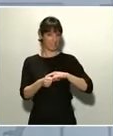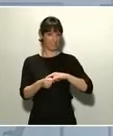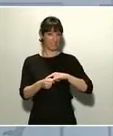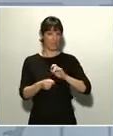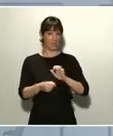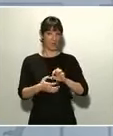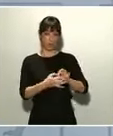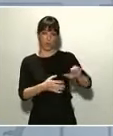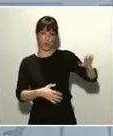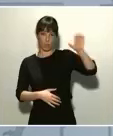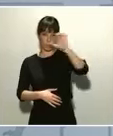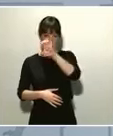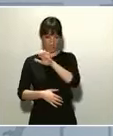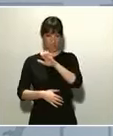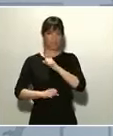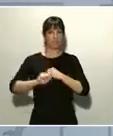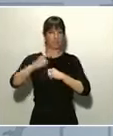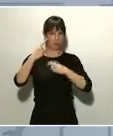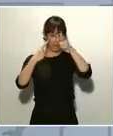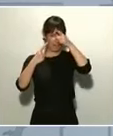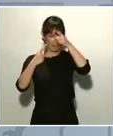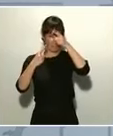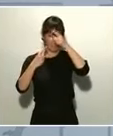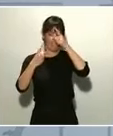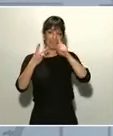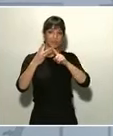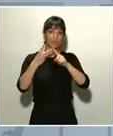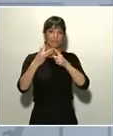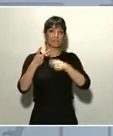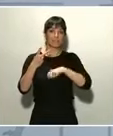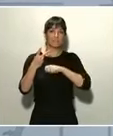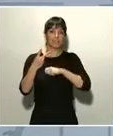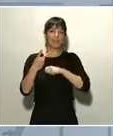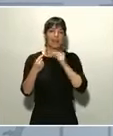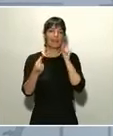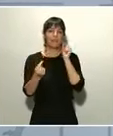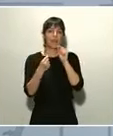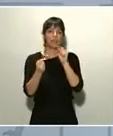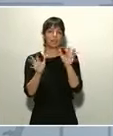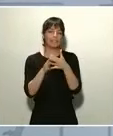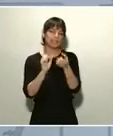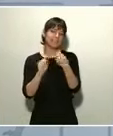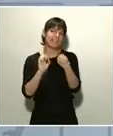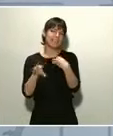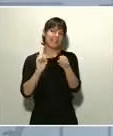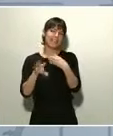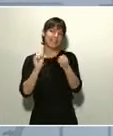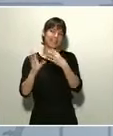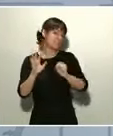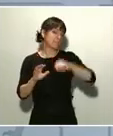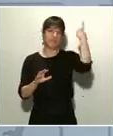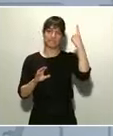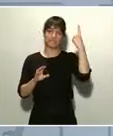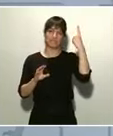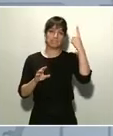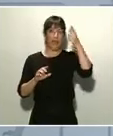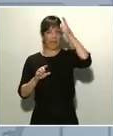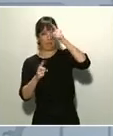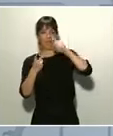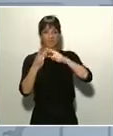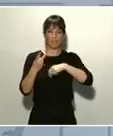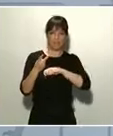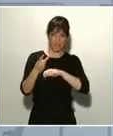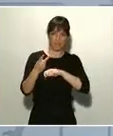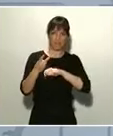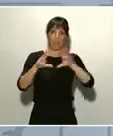solo por detrás de Alemania, con más tráfico de datos en Internet en cifras absolutas. El quinto a nivel mundial.